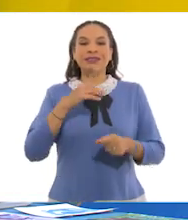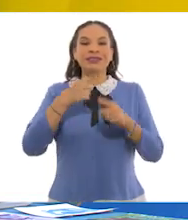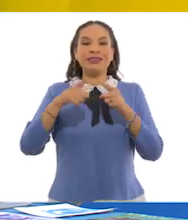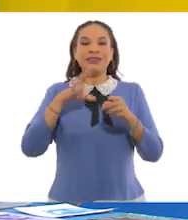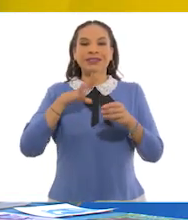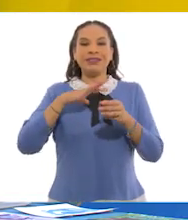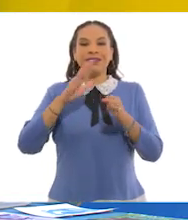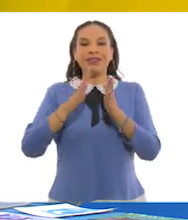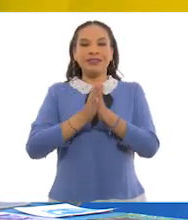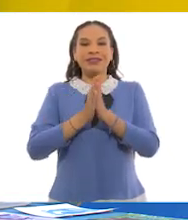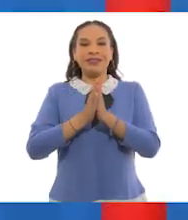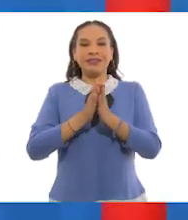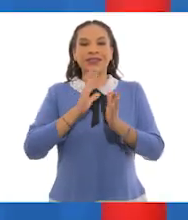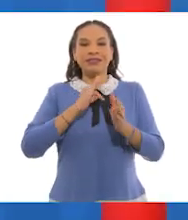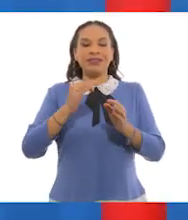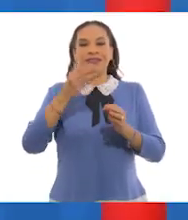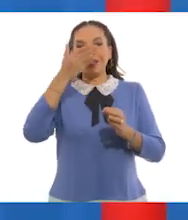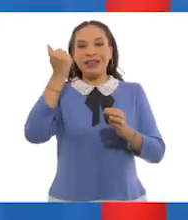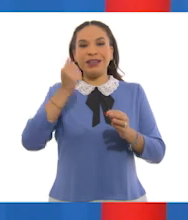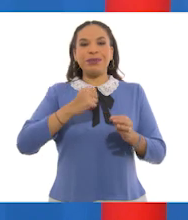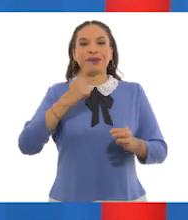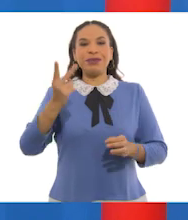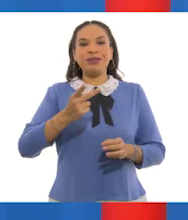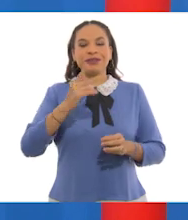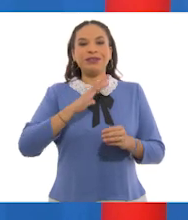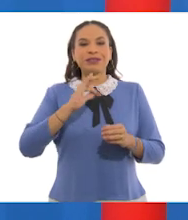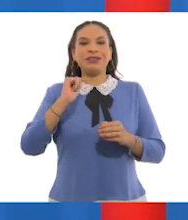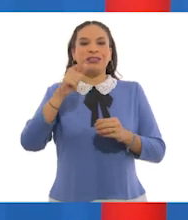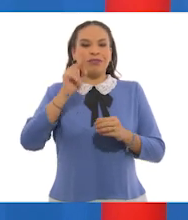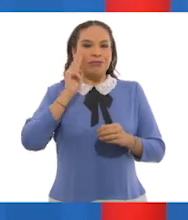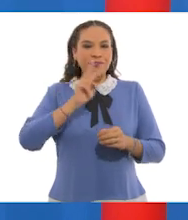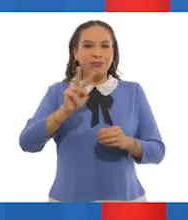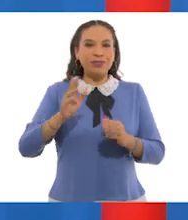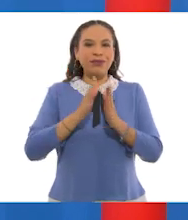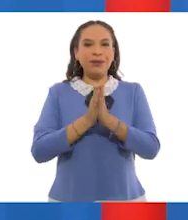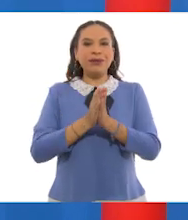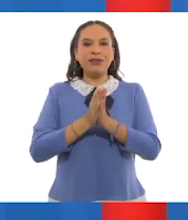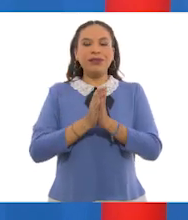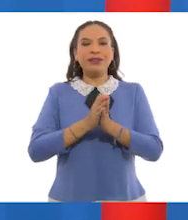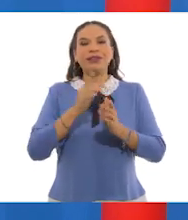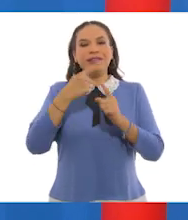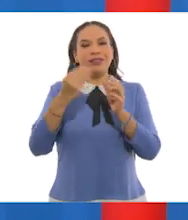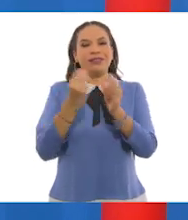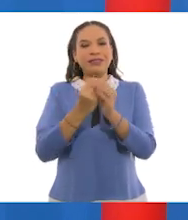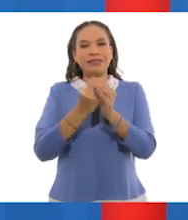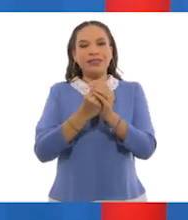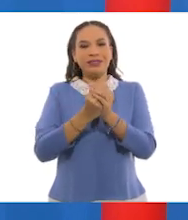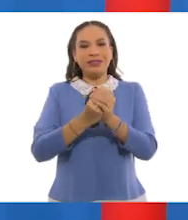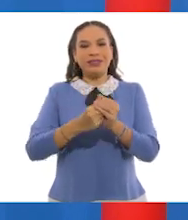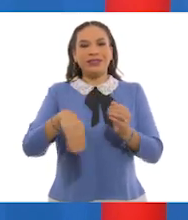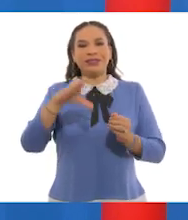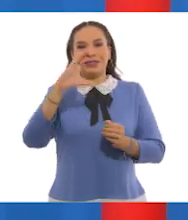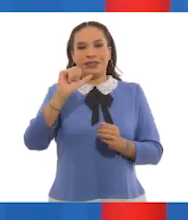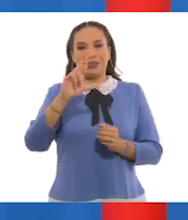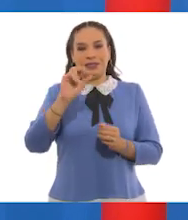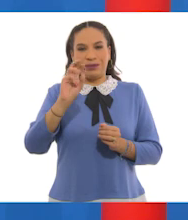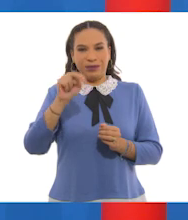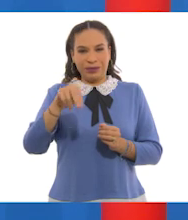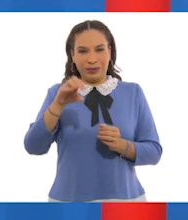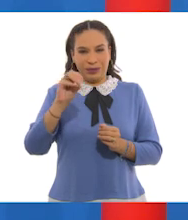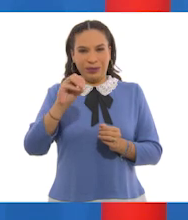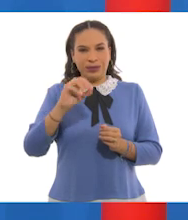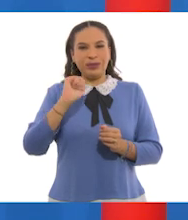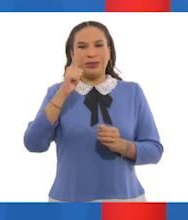de eso que acabas de mencionar, Juan Carlos? Pues según lo que hemos visto en otras clases, el carbono es un